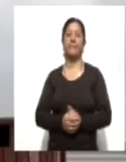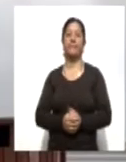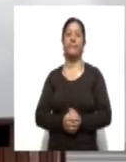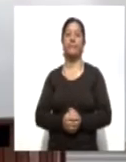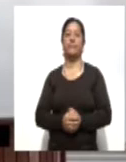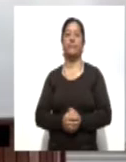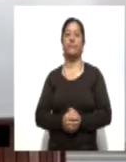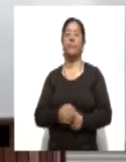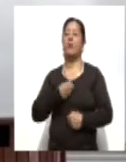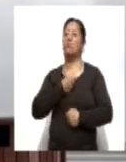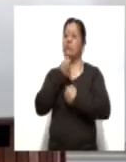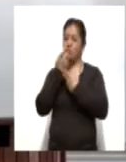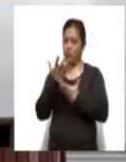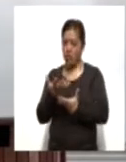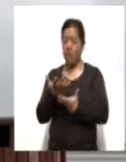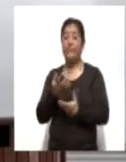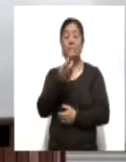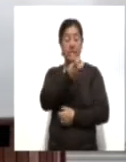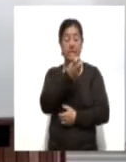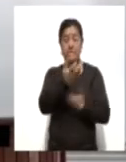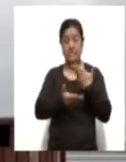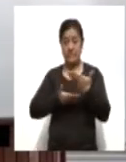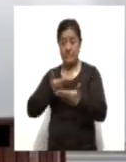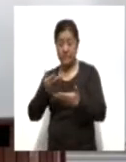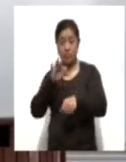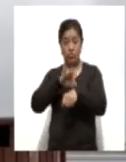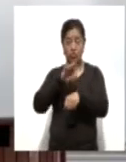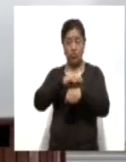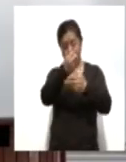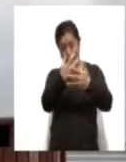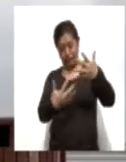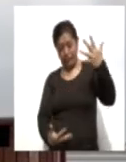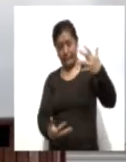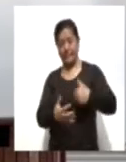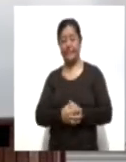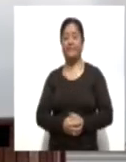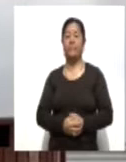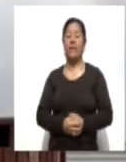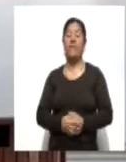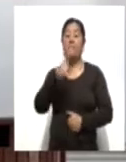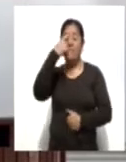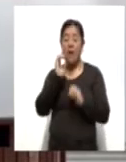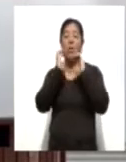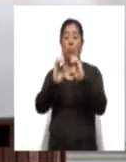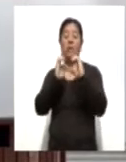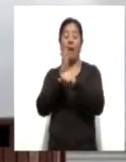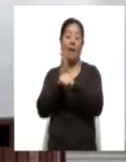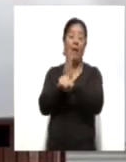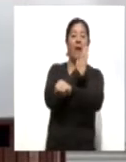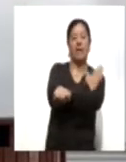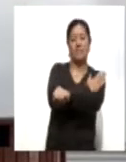que estos servicios médicos son de prevención, detección